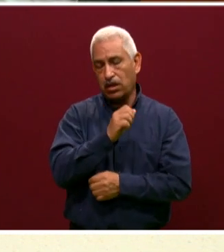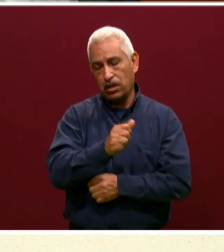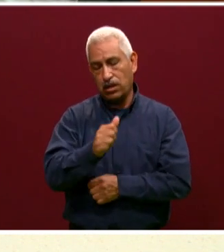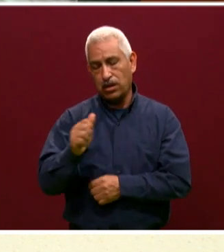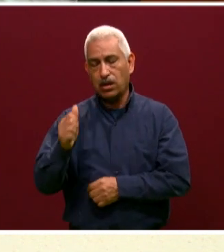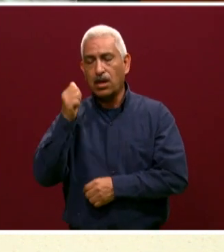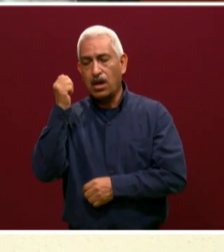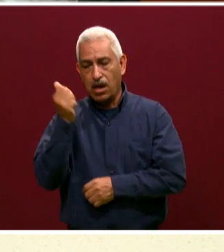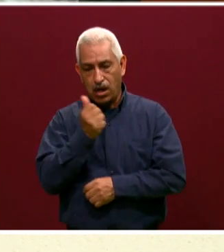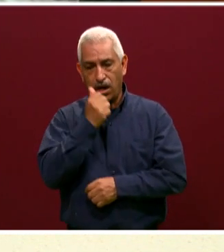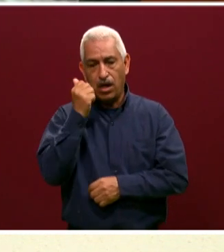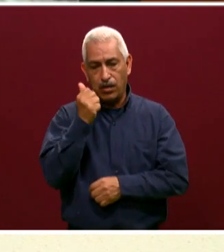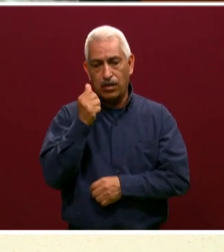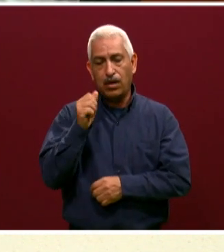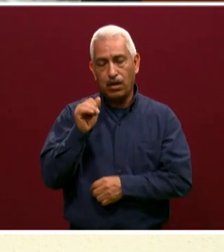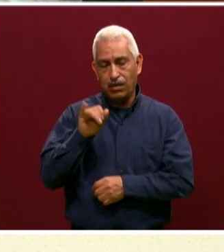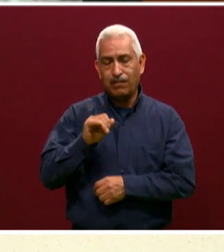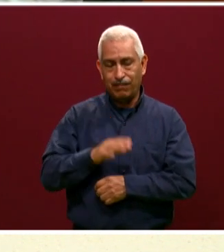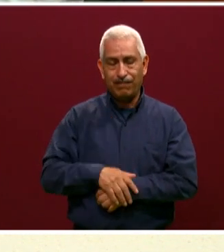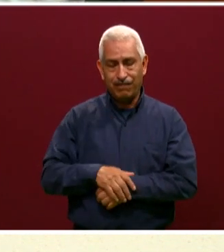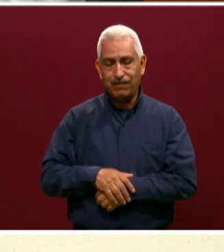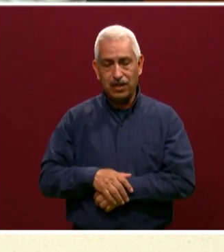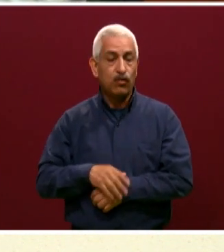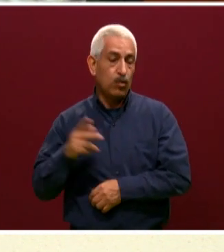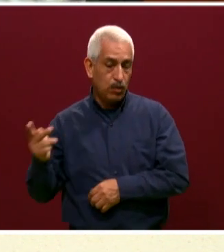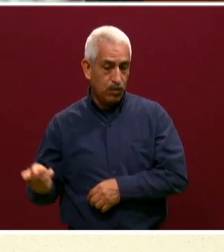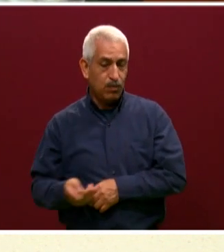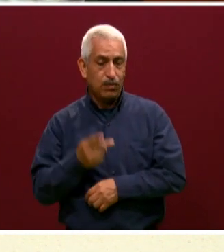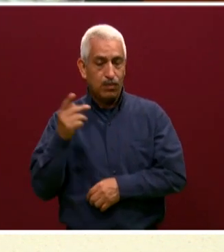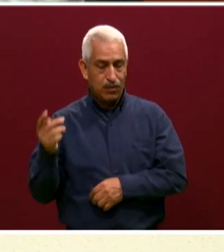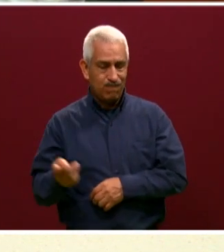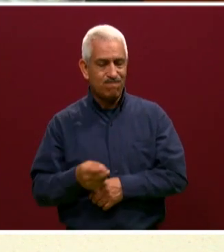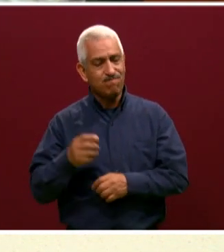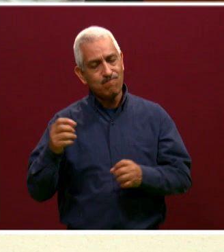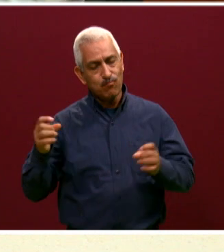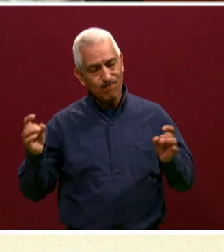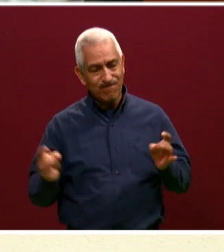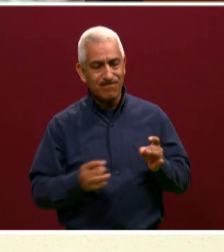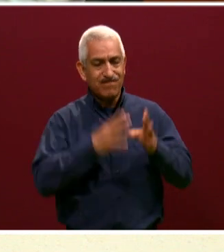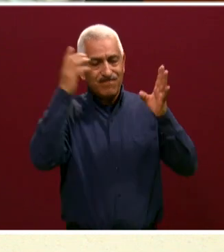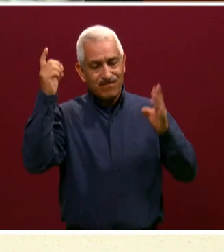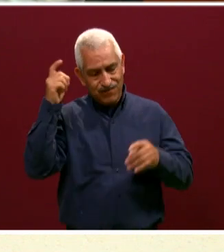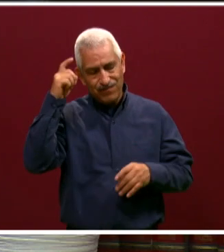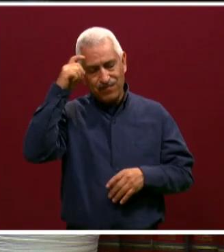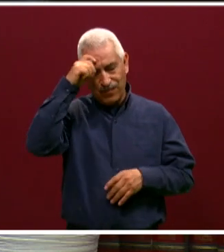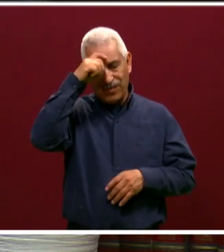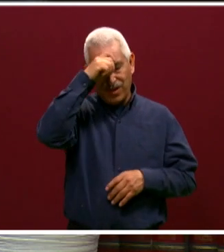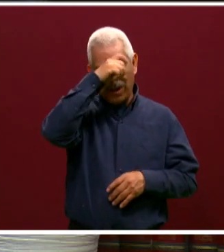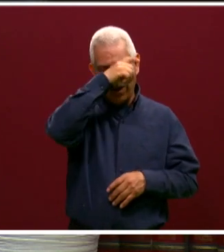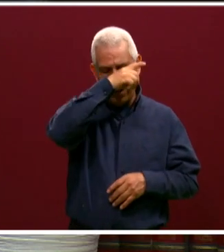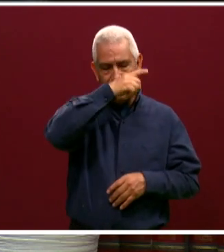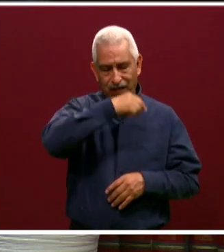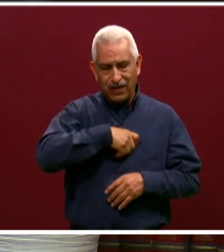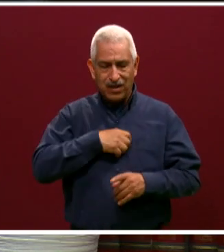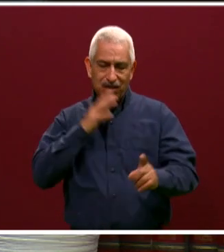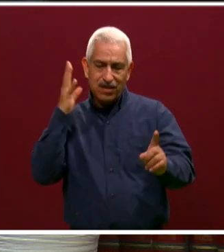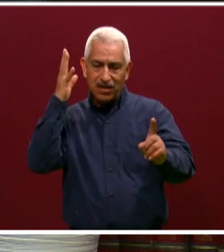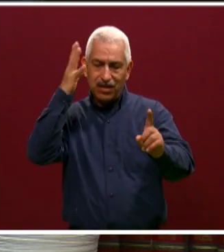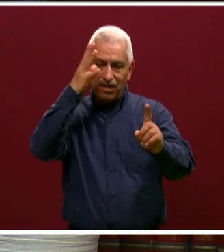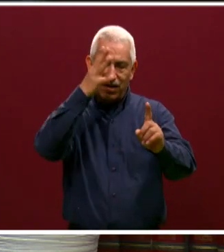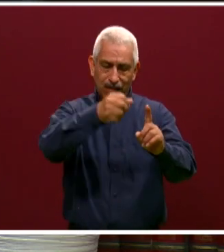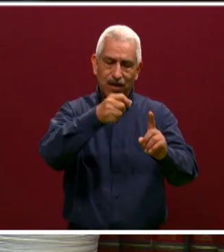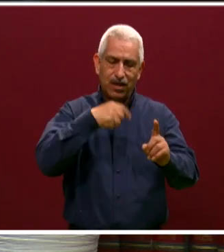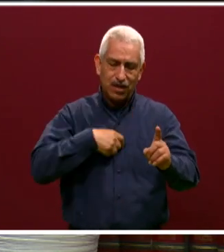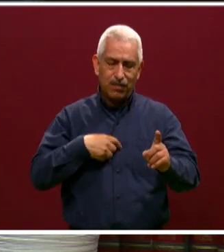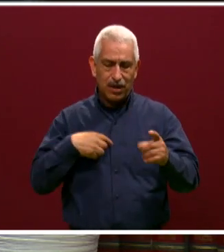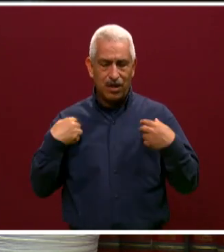acostumbrados a dar clases presenciales y pasar de clases presenciales a clases digitales. Sí fue un reto para los compañeros, los